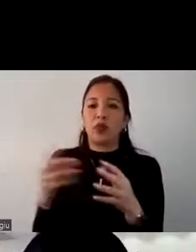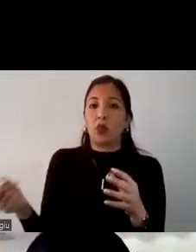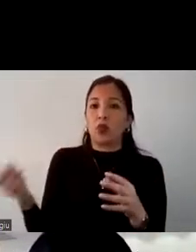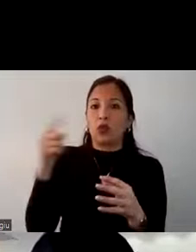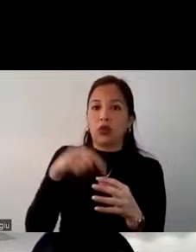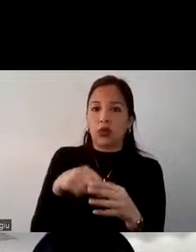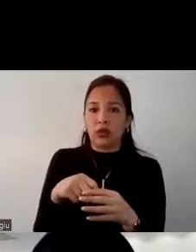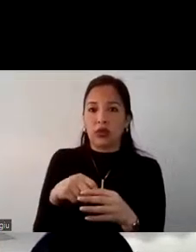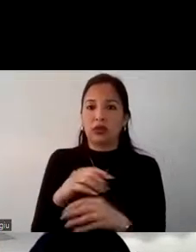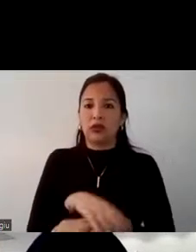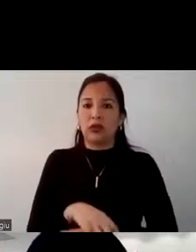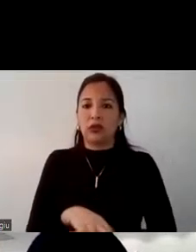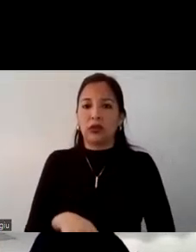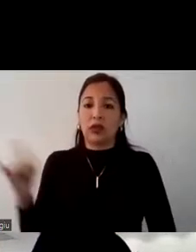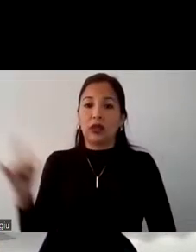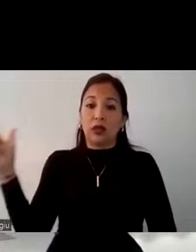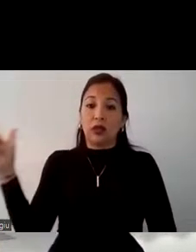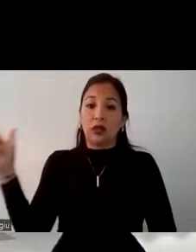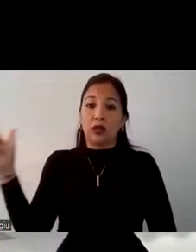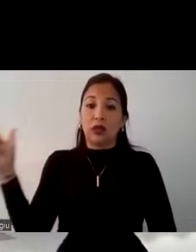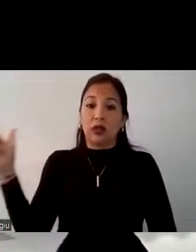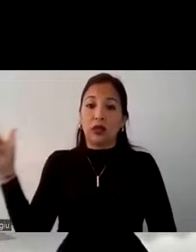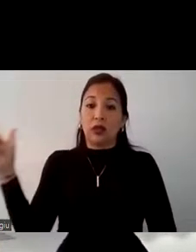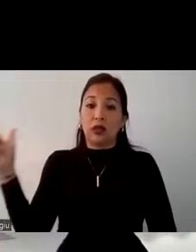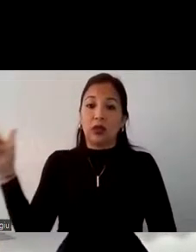de un viaje de vacaciones